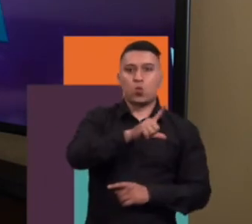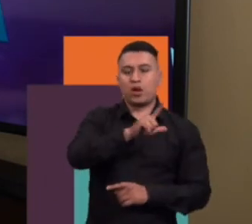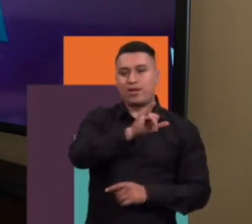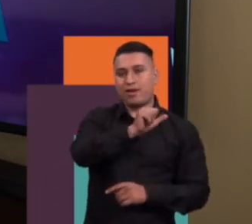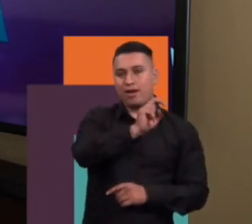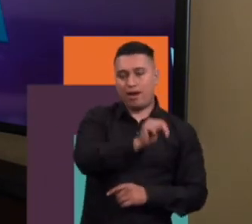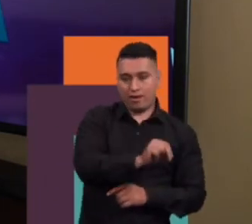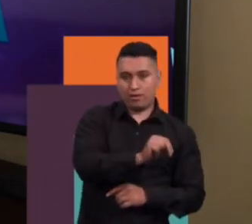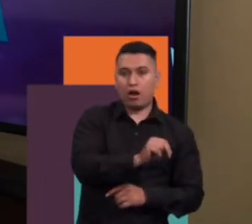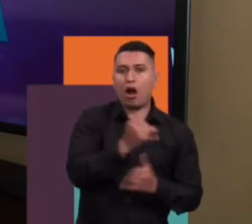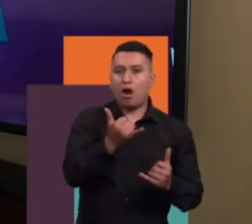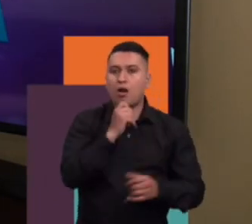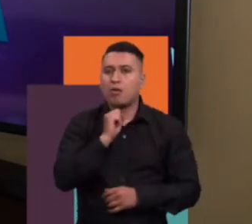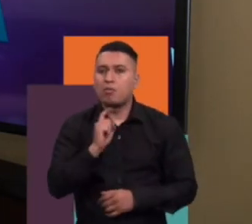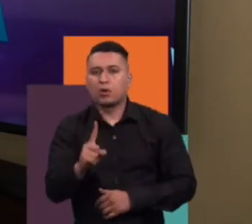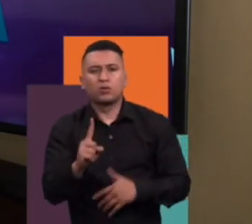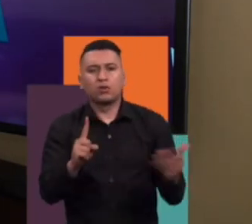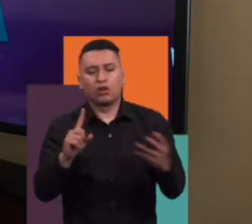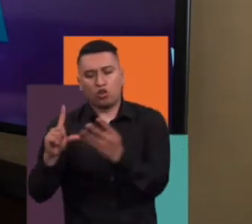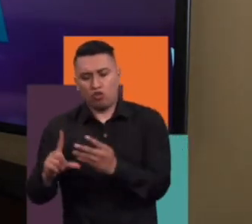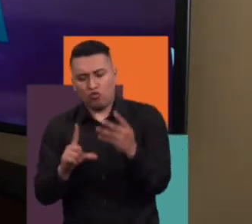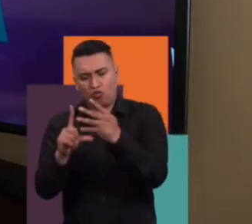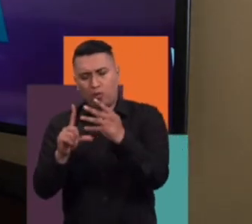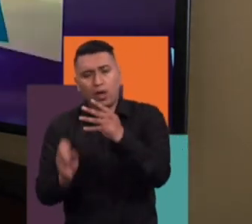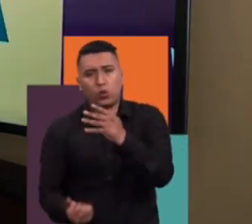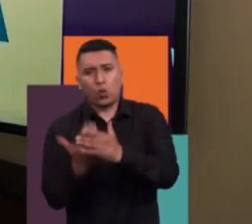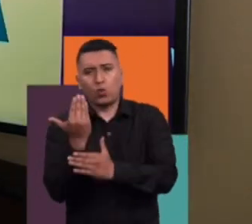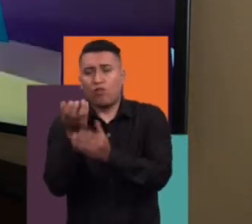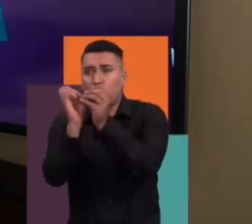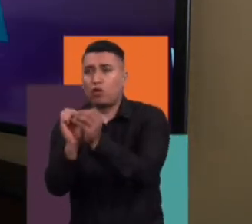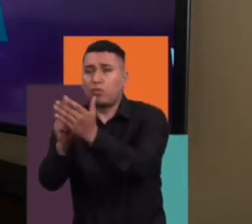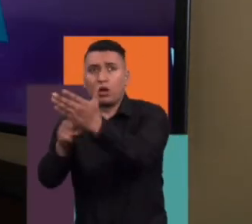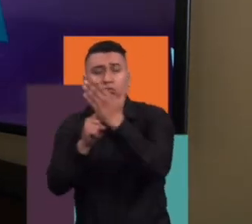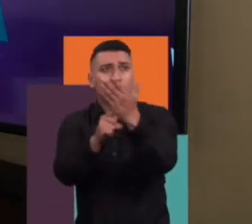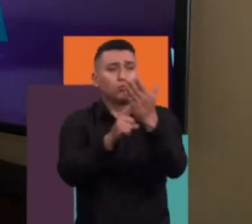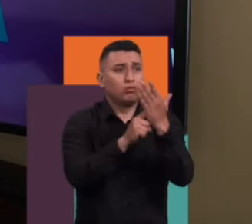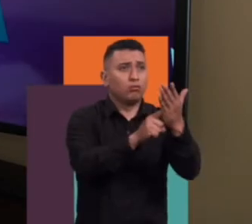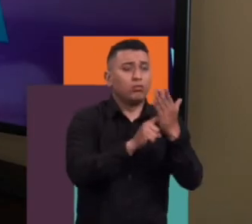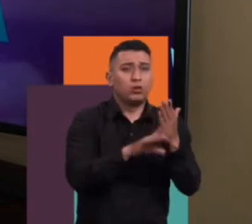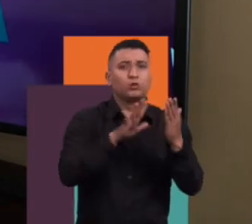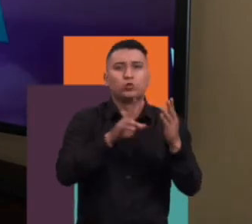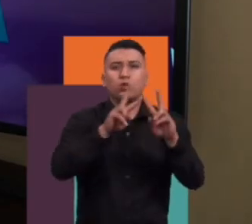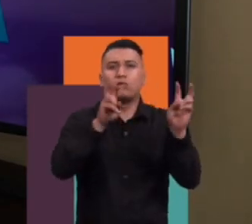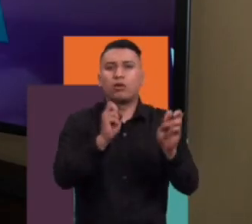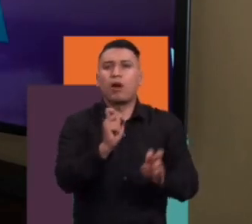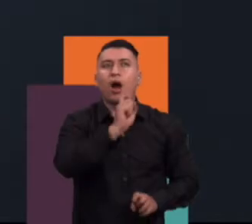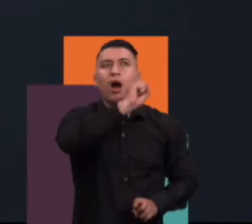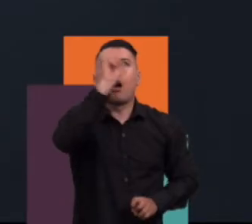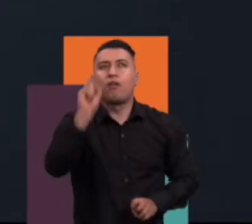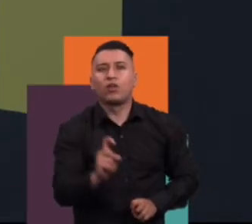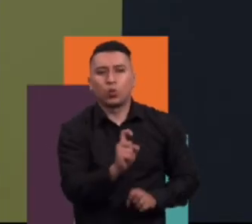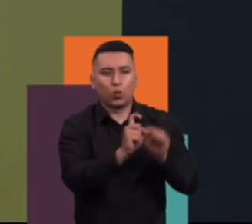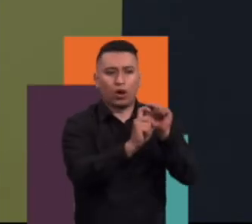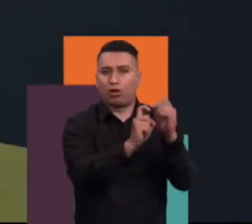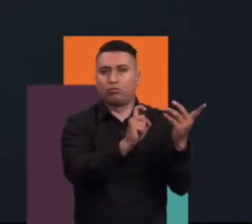muy interesante y es ¿qué nuevos formatos están surgiendo actualmente para mostrar aventura en los medios?